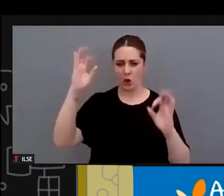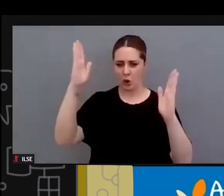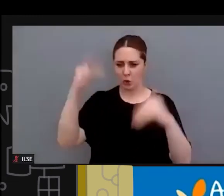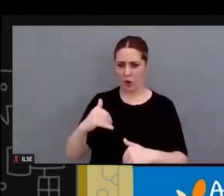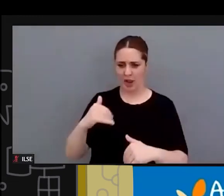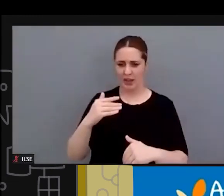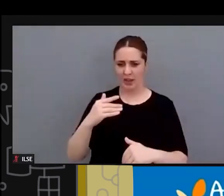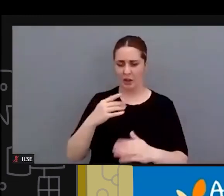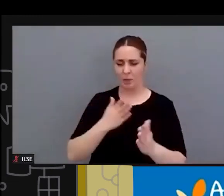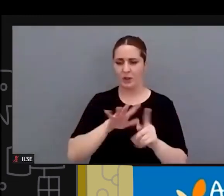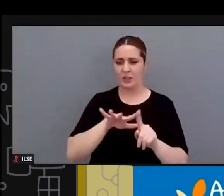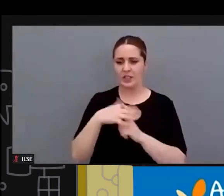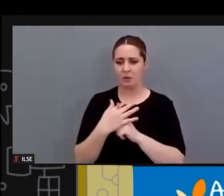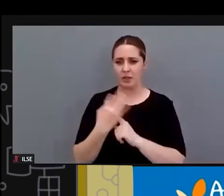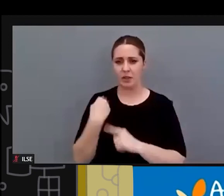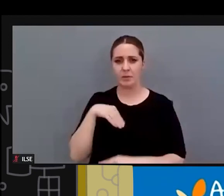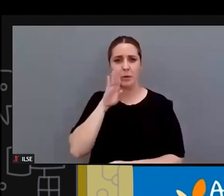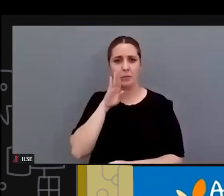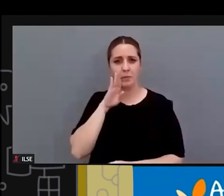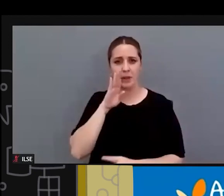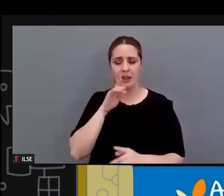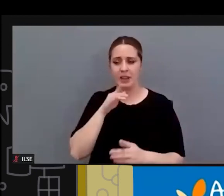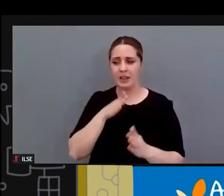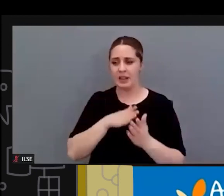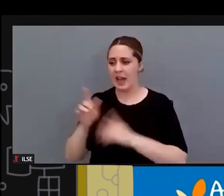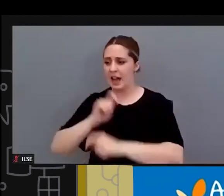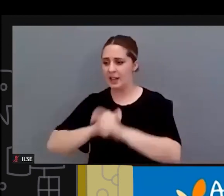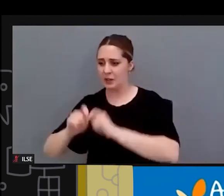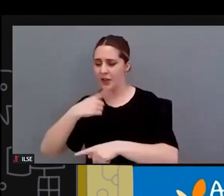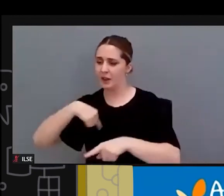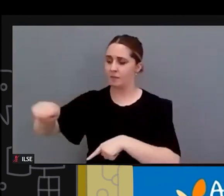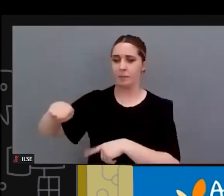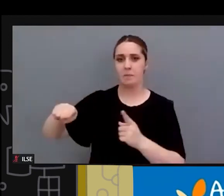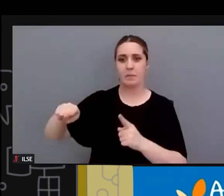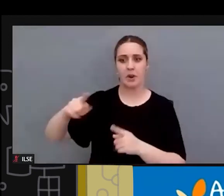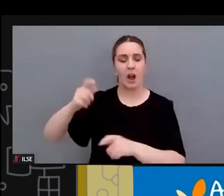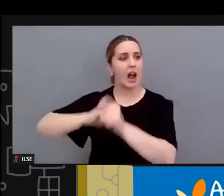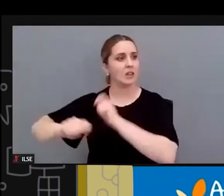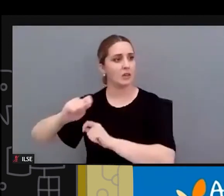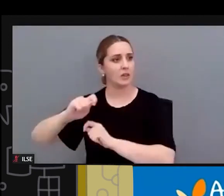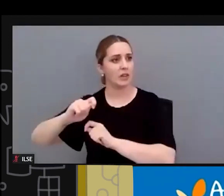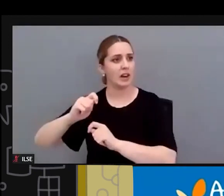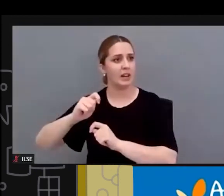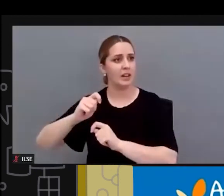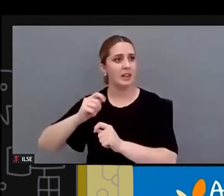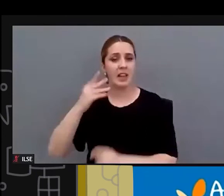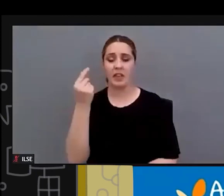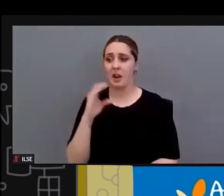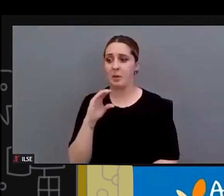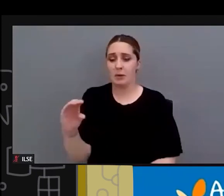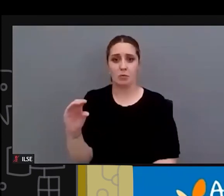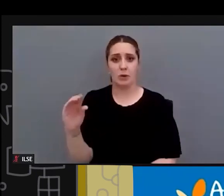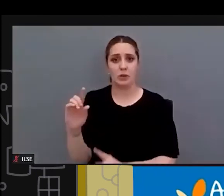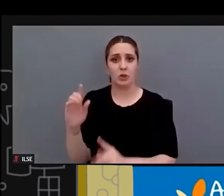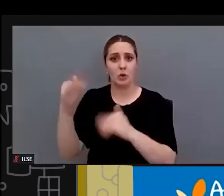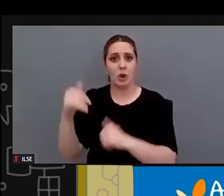asociaciones aquí les hemos mencionado algunas pero a estas asociaciones al final no consiguen o no se les derivan los medios económicos necesarios para poder